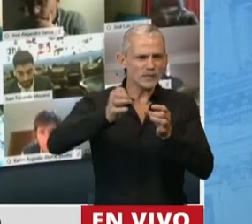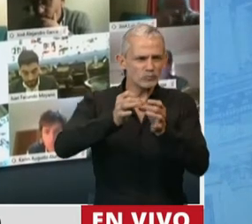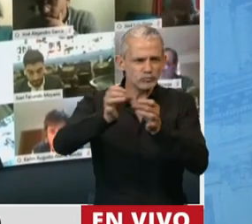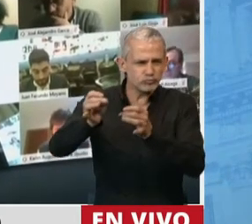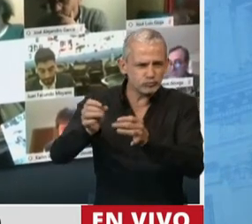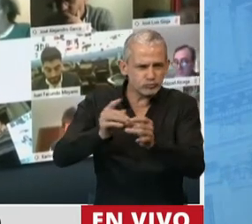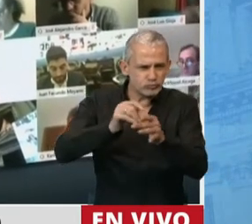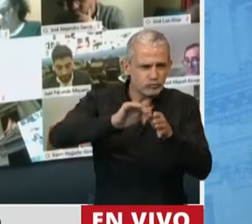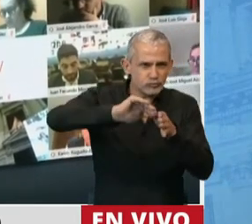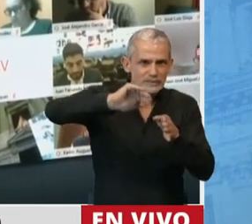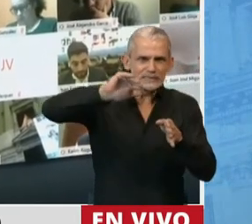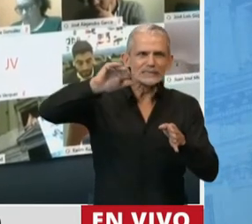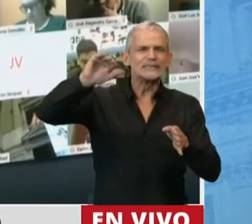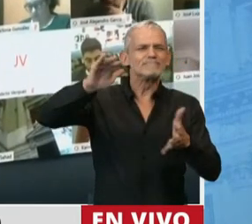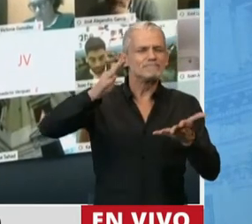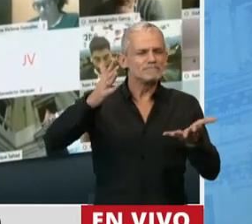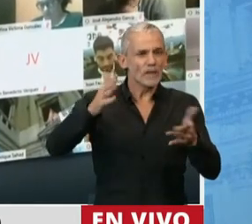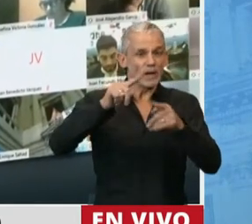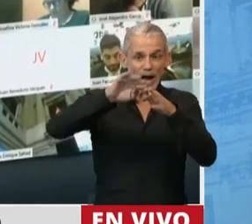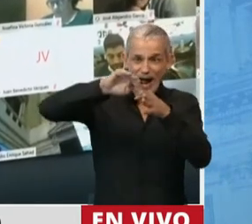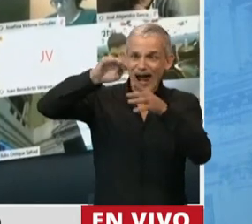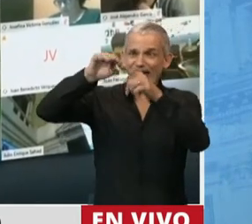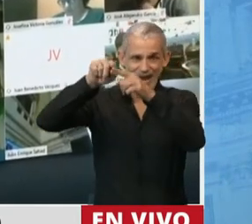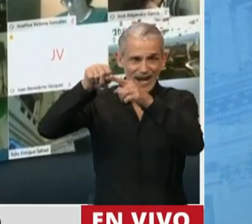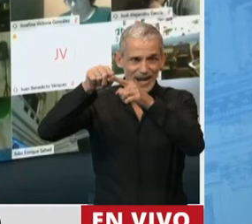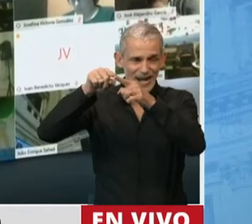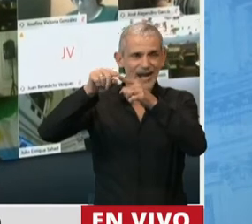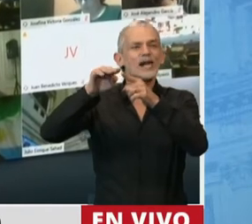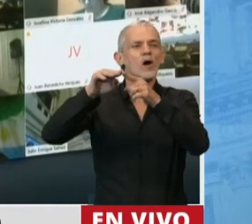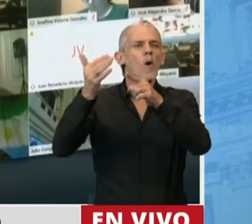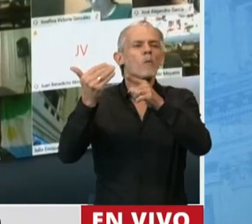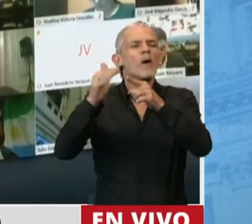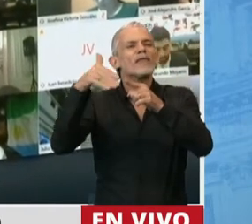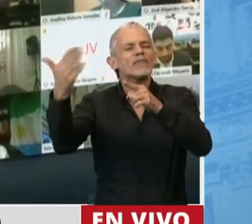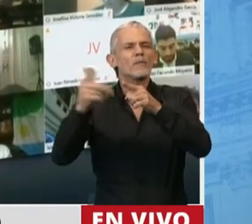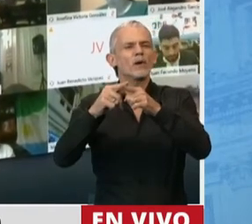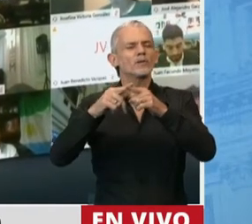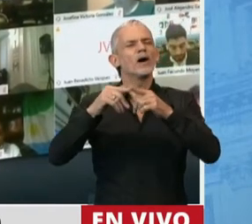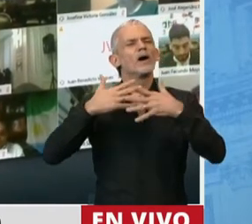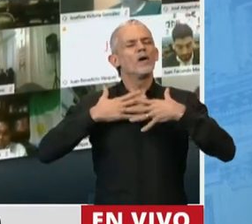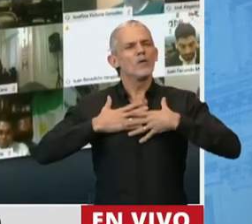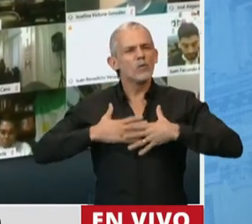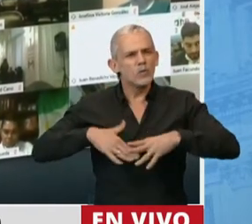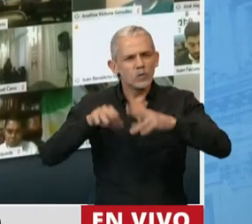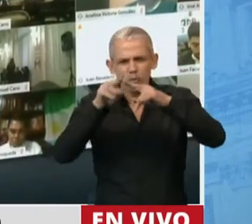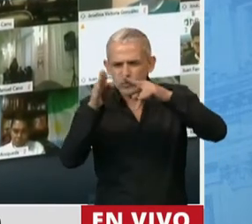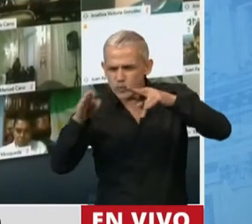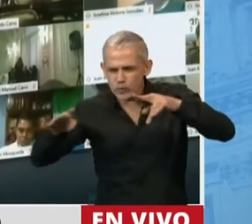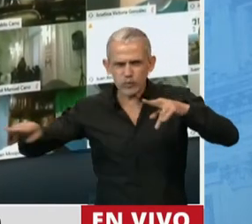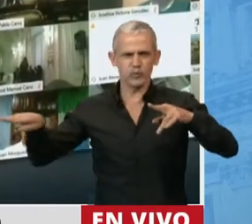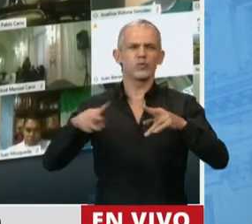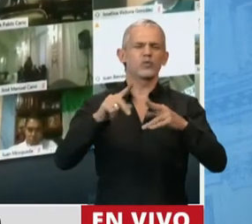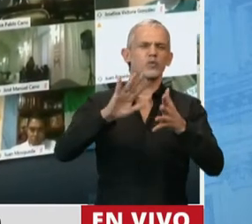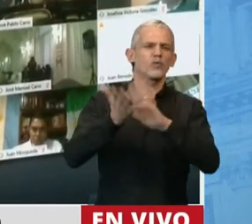que nos indicaría recién después la posibilidad de empezar a relajar aquellas acciones que hoy tenemos que